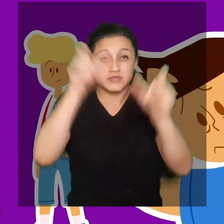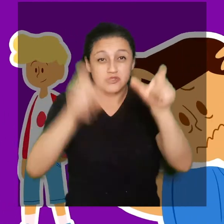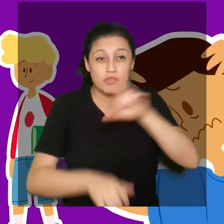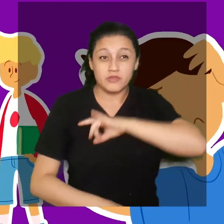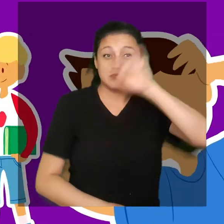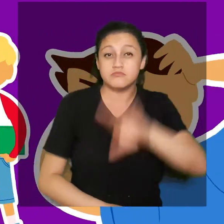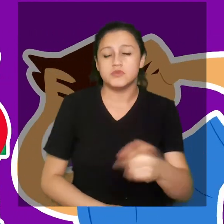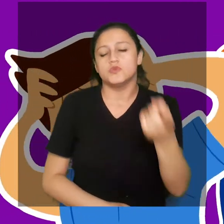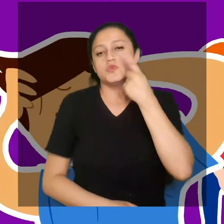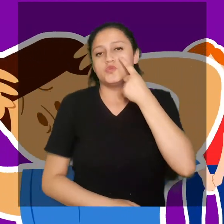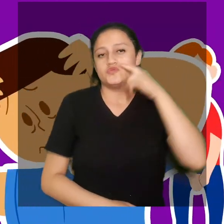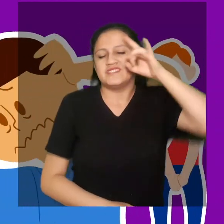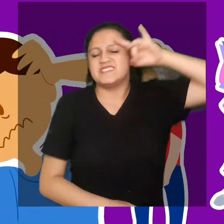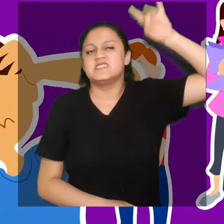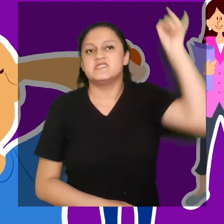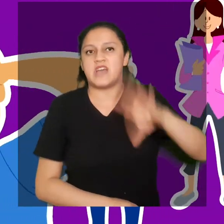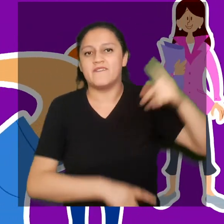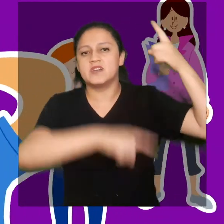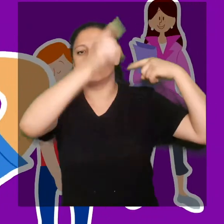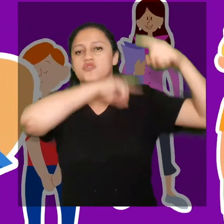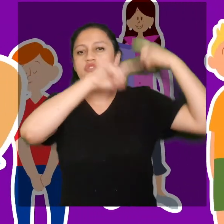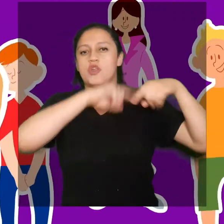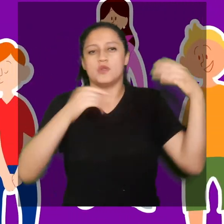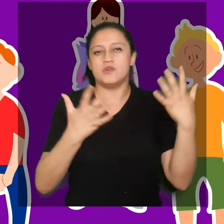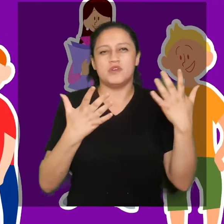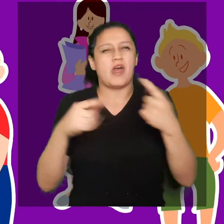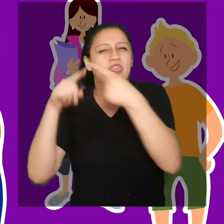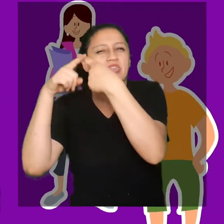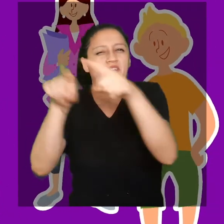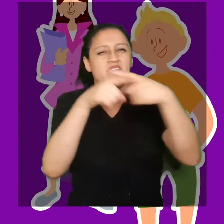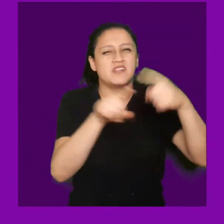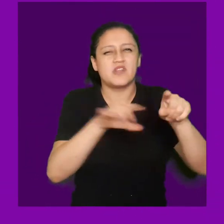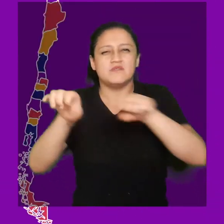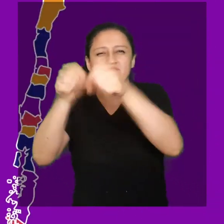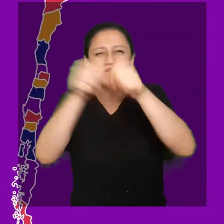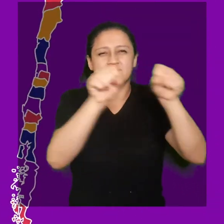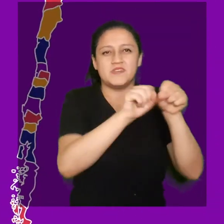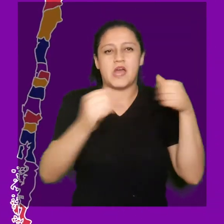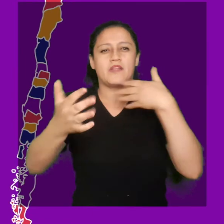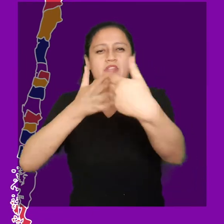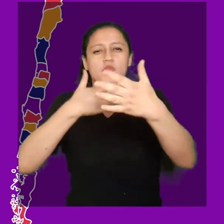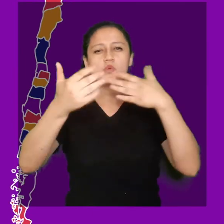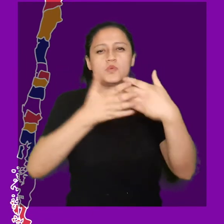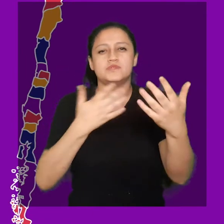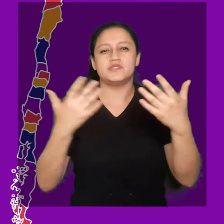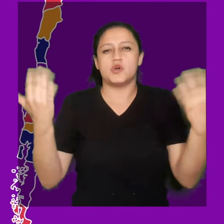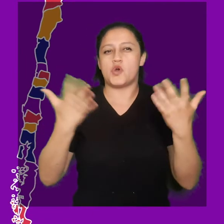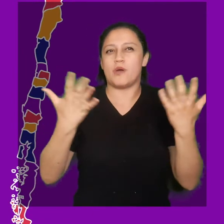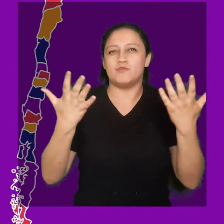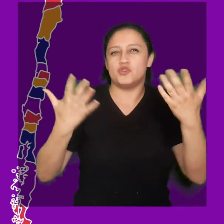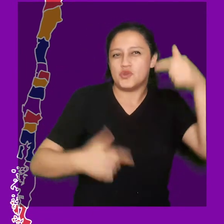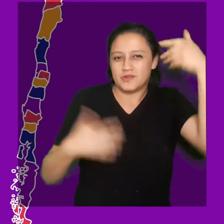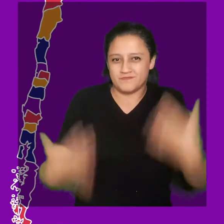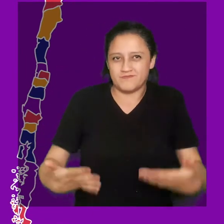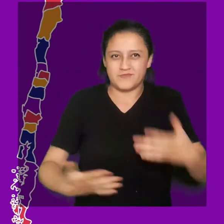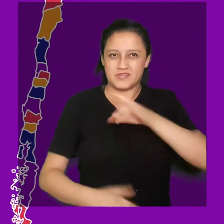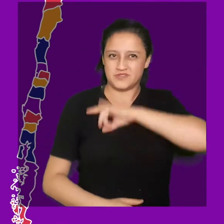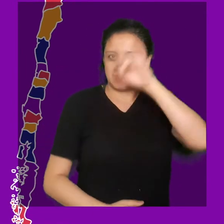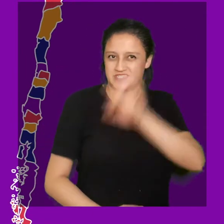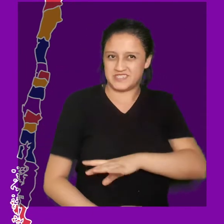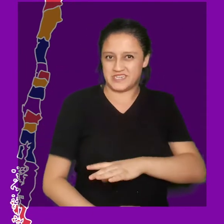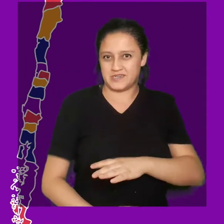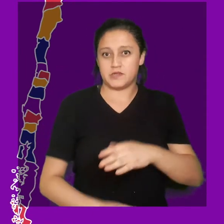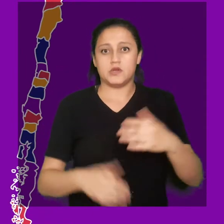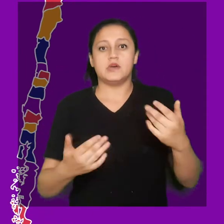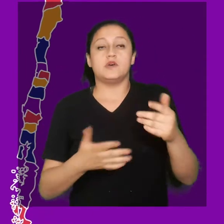Todos los habitantes del territorio nacional sabemos por biografías personales la cantidad y tipo de desastres socionaturales